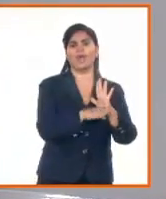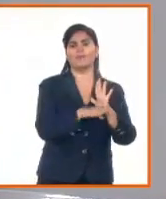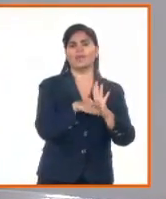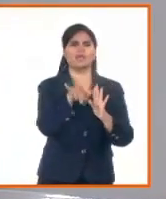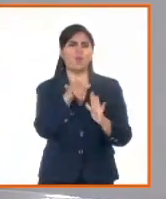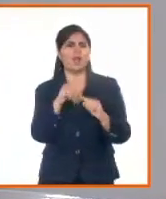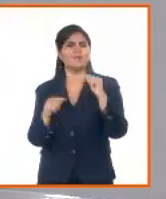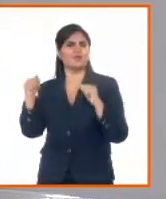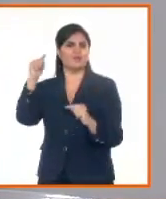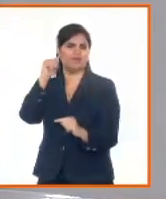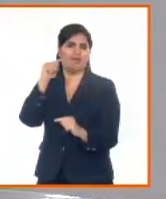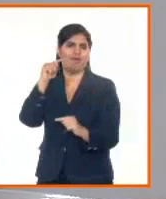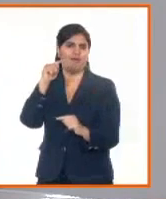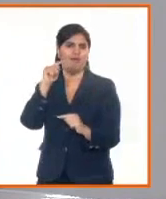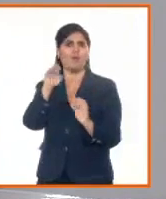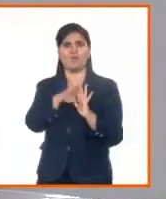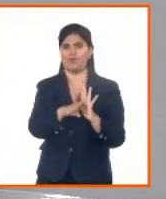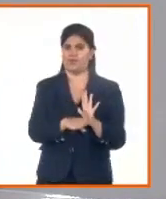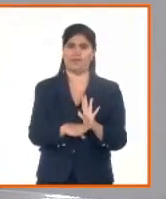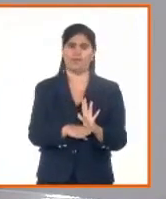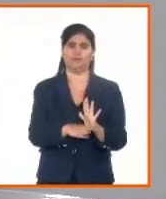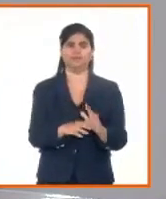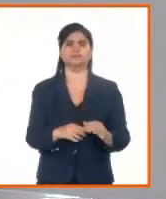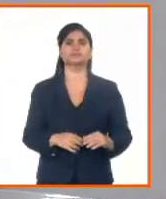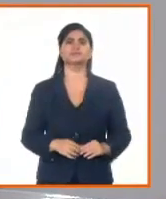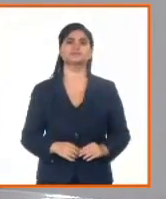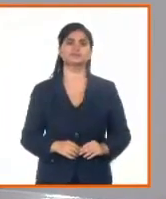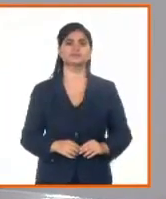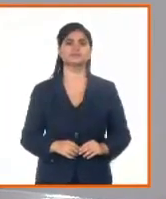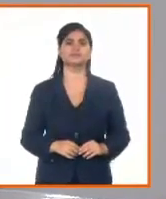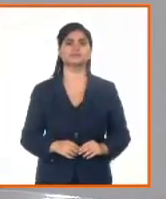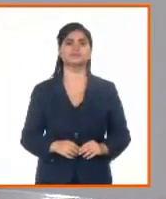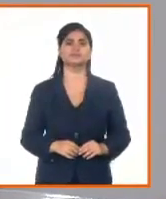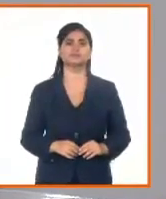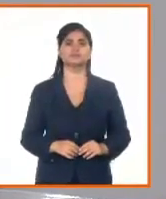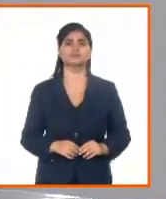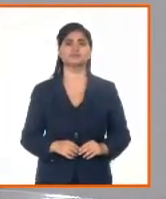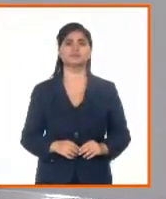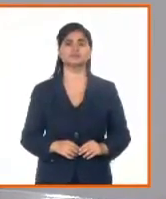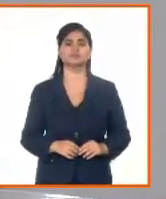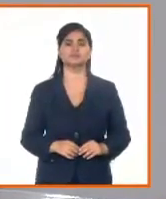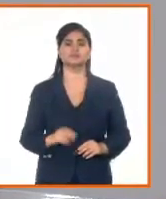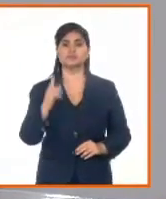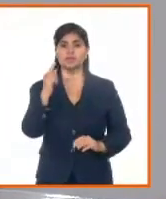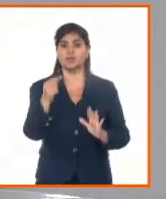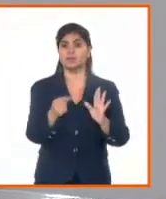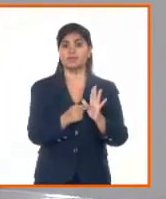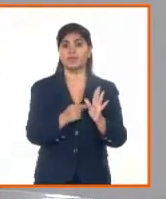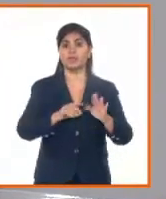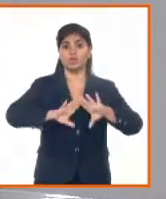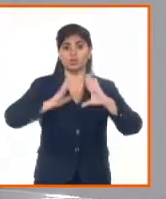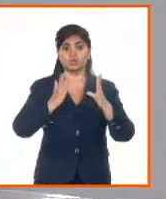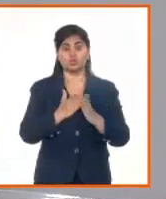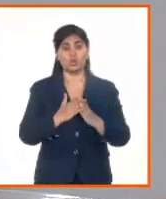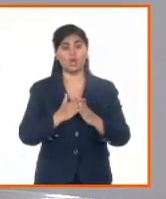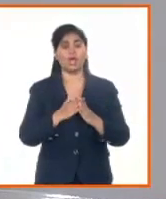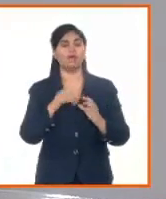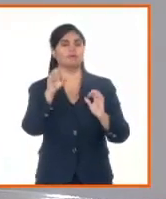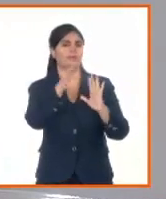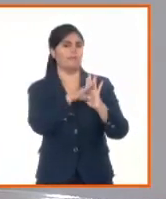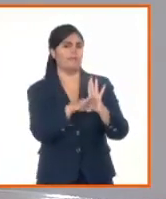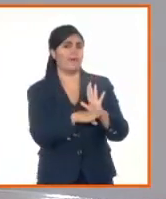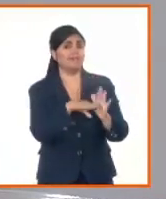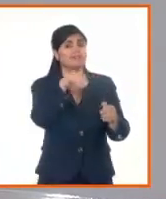se requiere, primeramente, el perfeccionamiento de todas las normas jurídicas que regulan estas actividades, que además están reguladas por